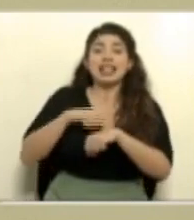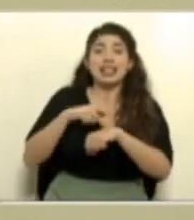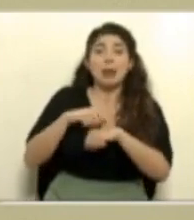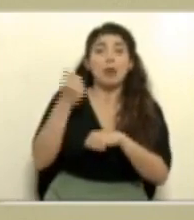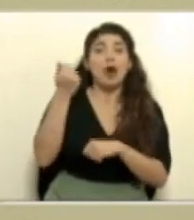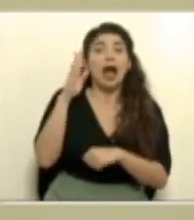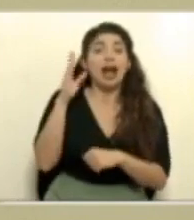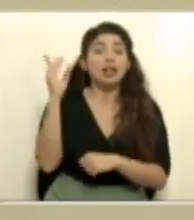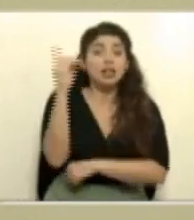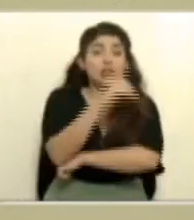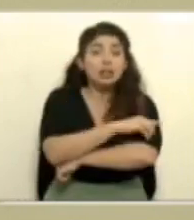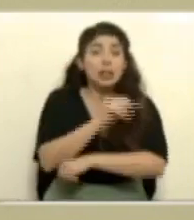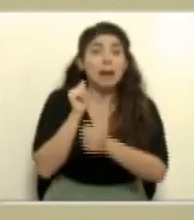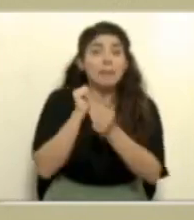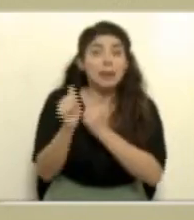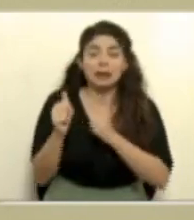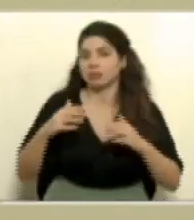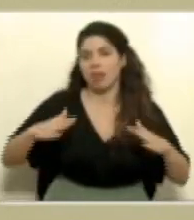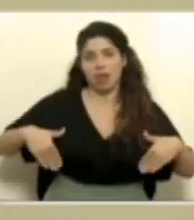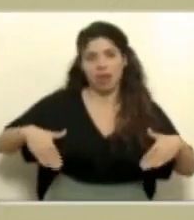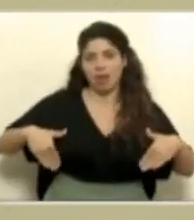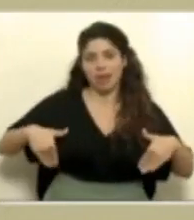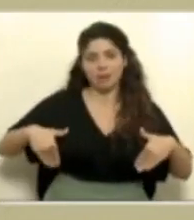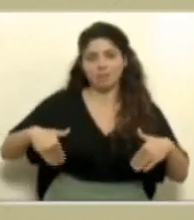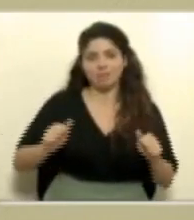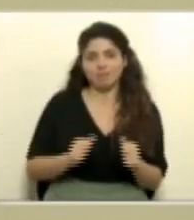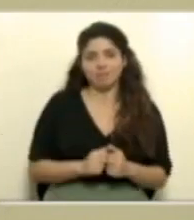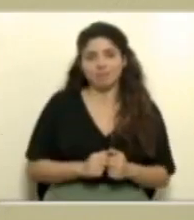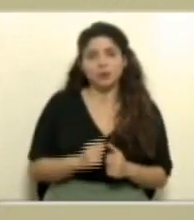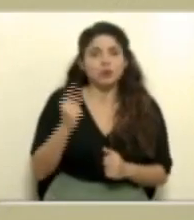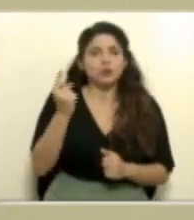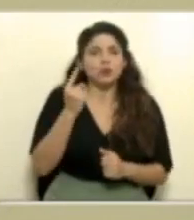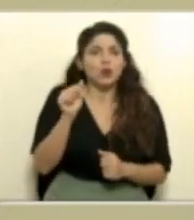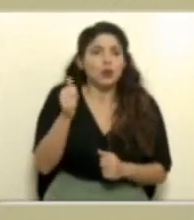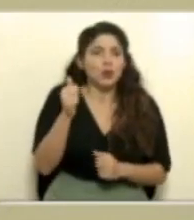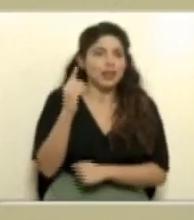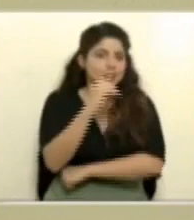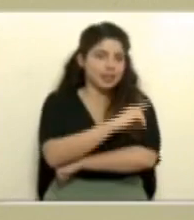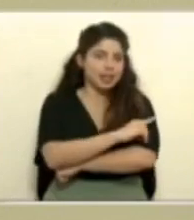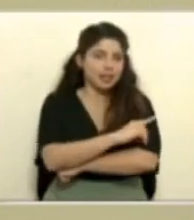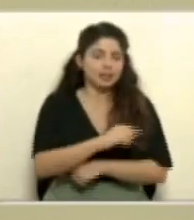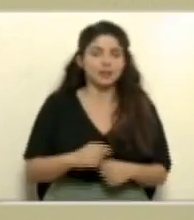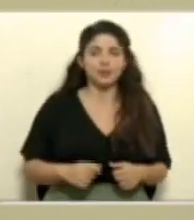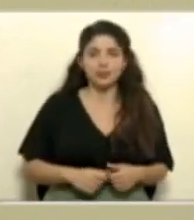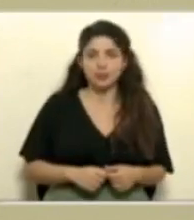los 14 días posterior. Habían pasado solo 10 días.